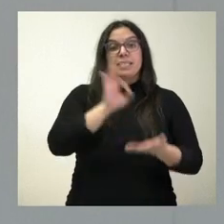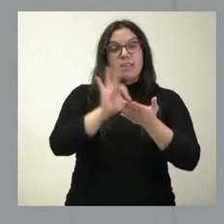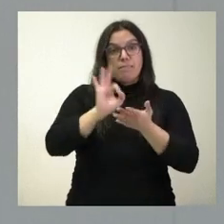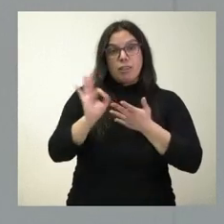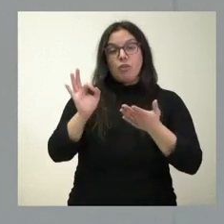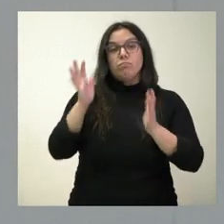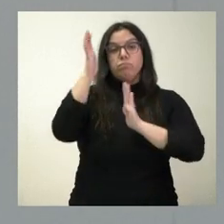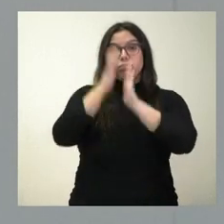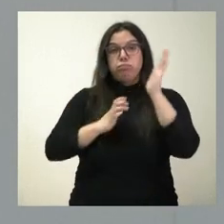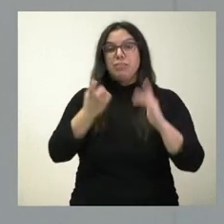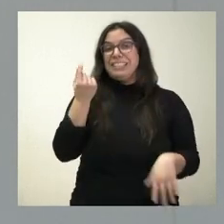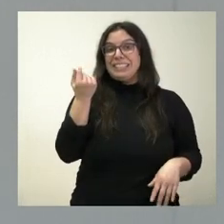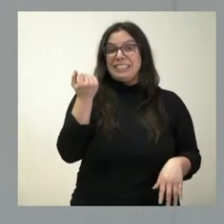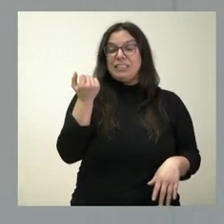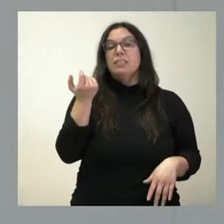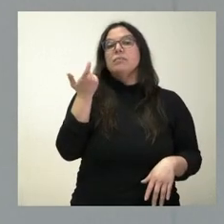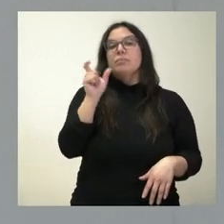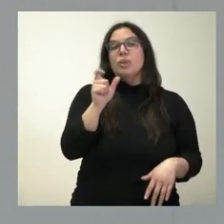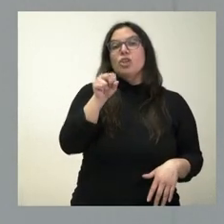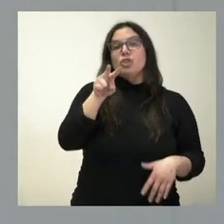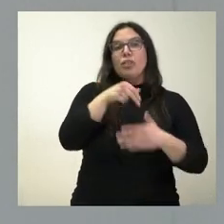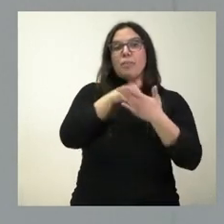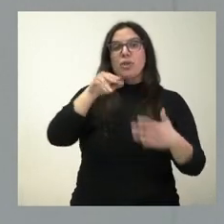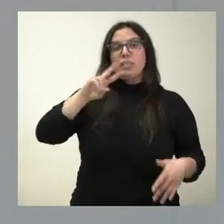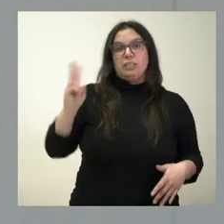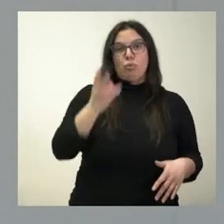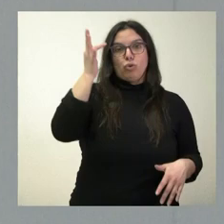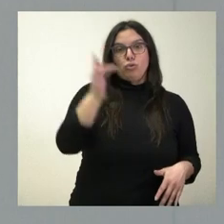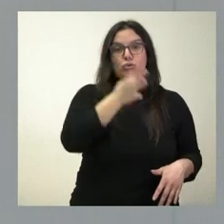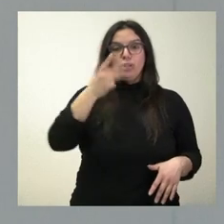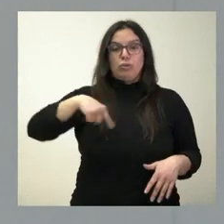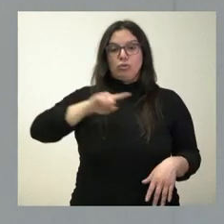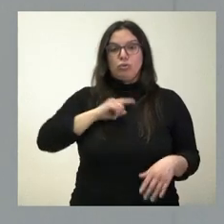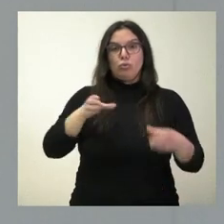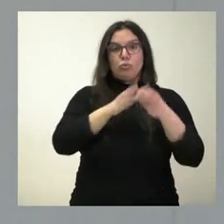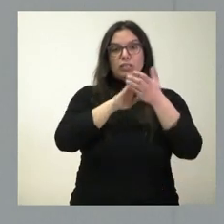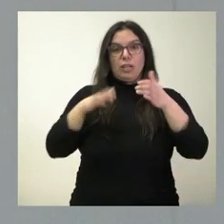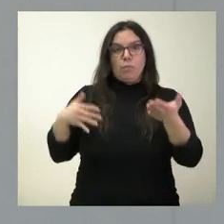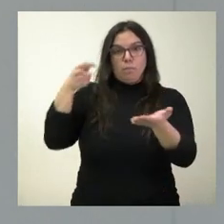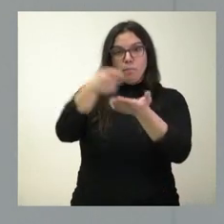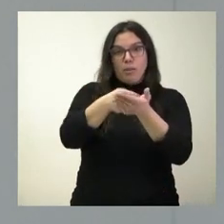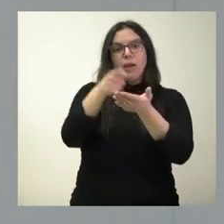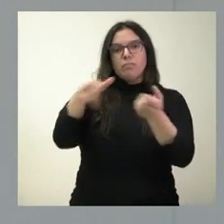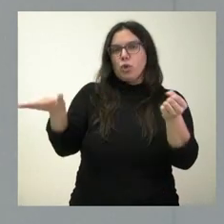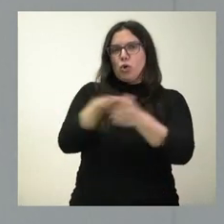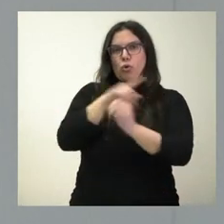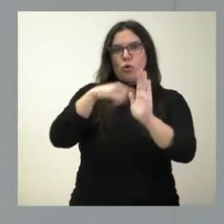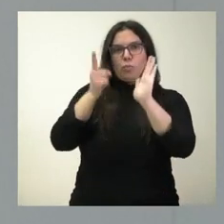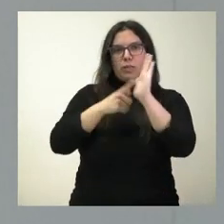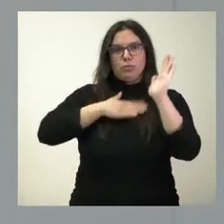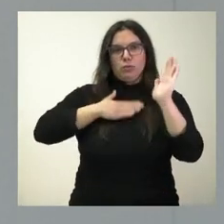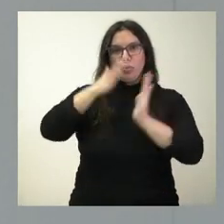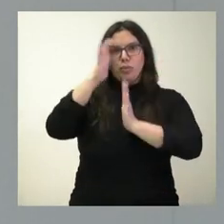es de 12 millones de euros, la aportación de la Junta de Castilla y León, que es la que financia íntegramente ese descuento